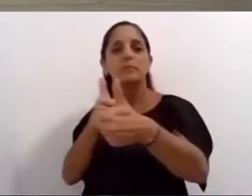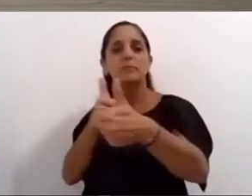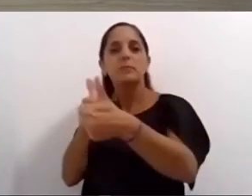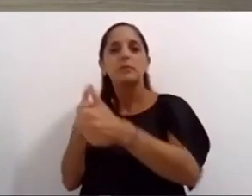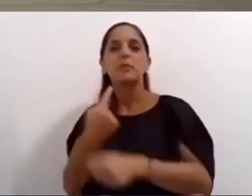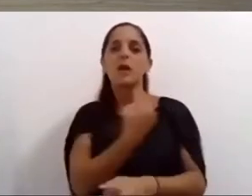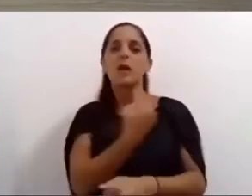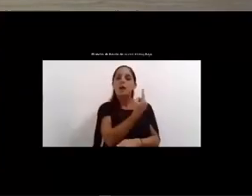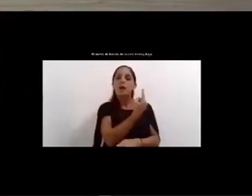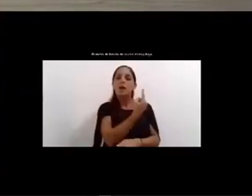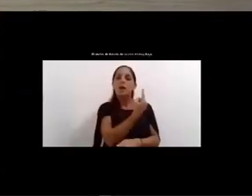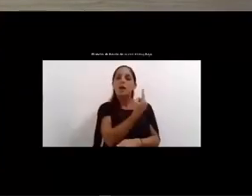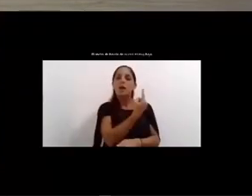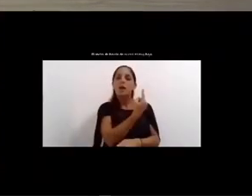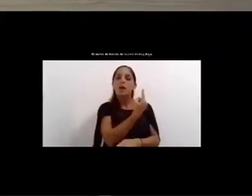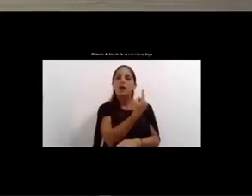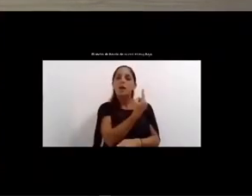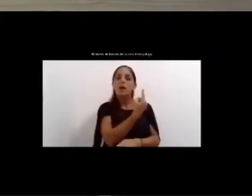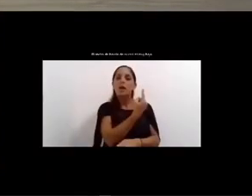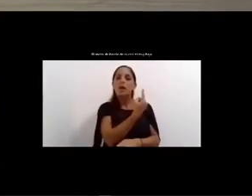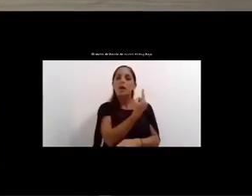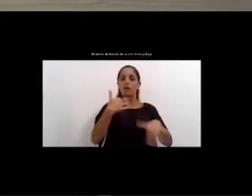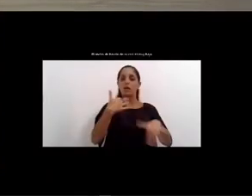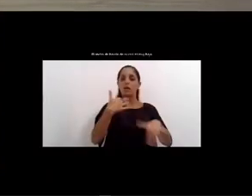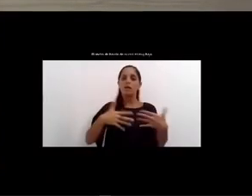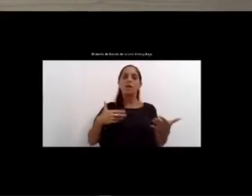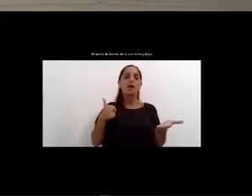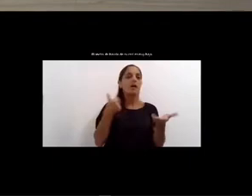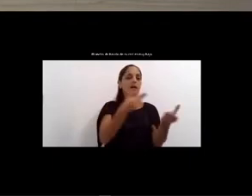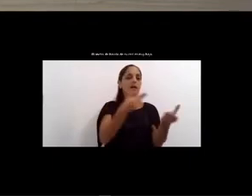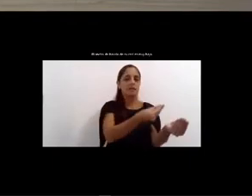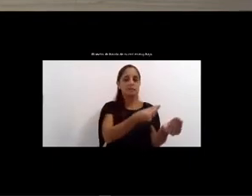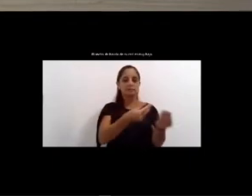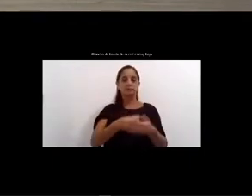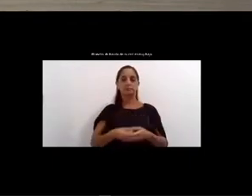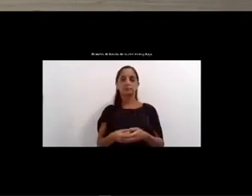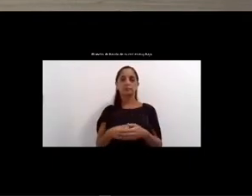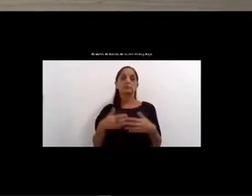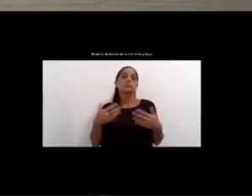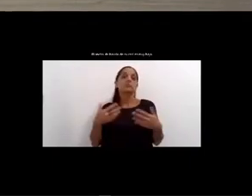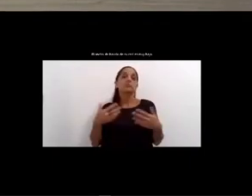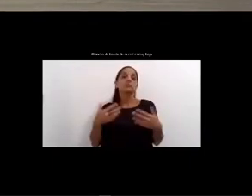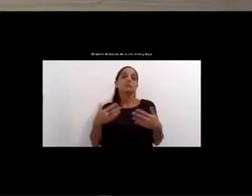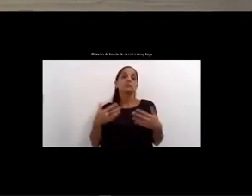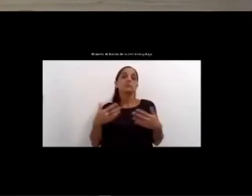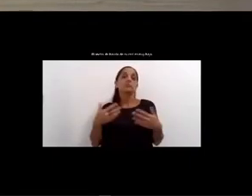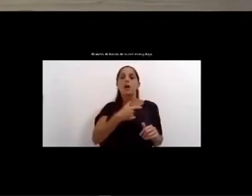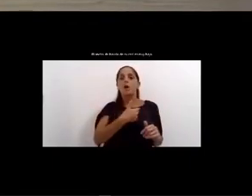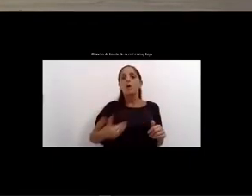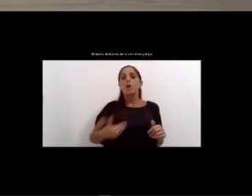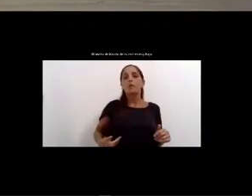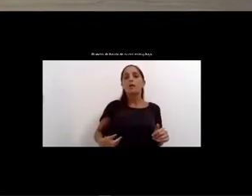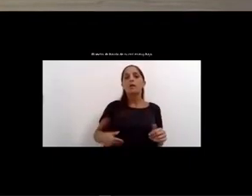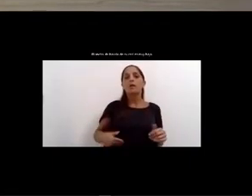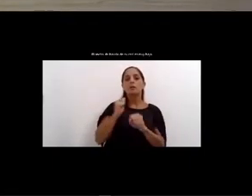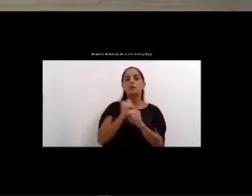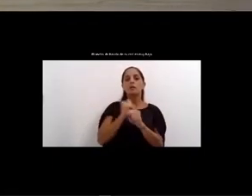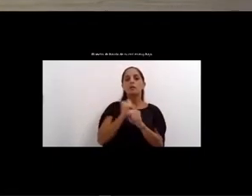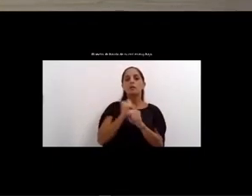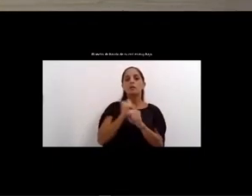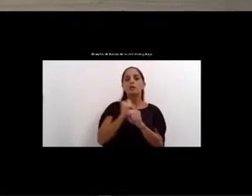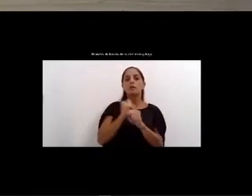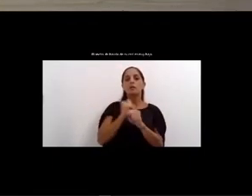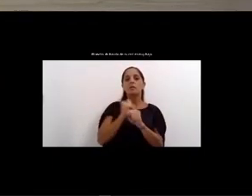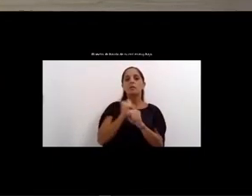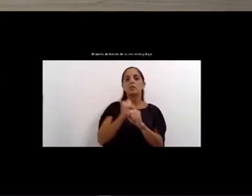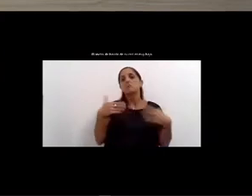sanitarias más urgentes y asumiendo competencias que incluso excedían las capacidades estatales de los municipios vale